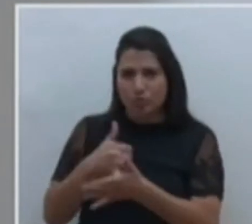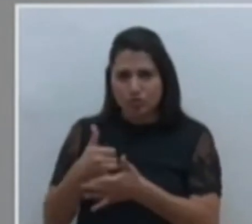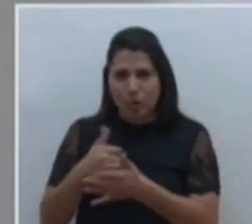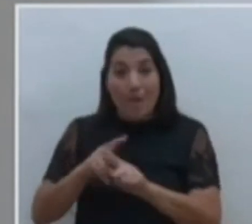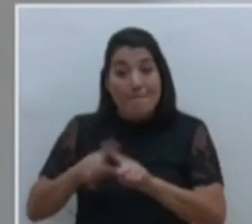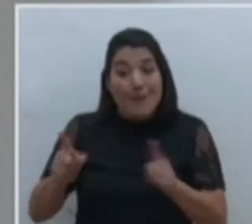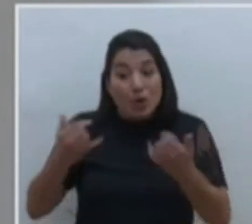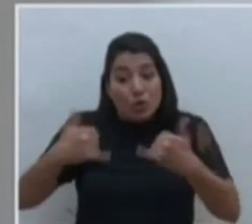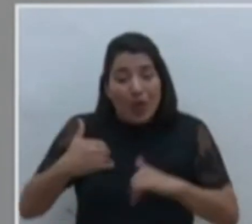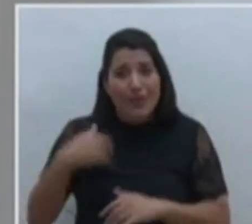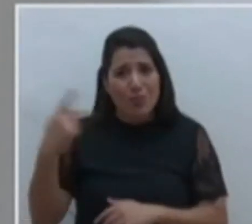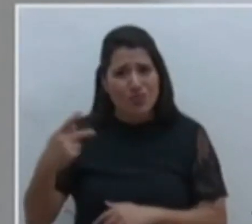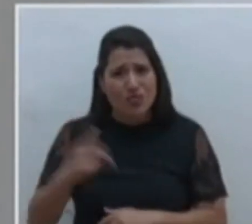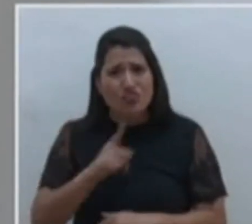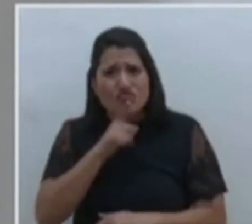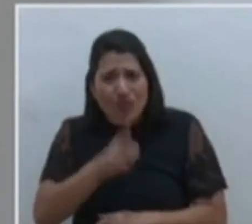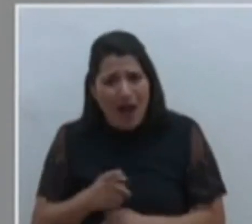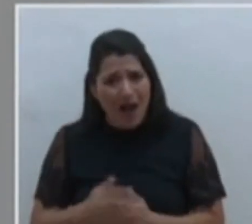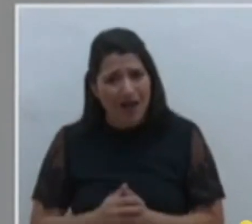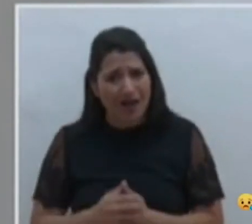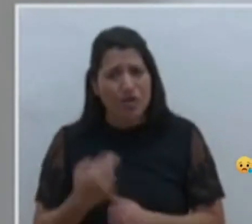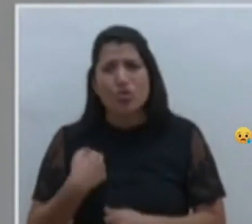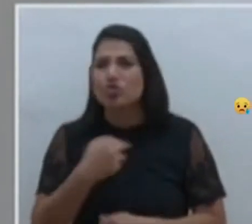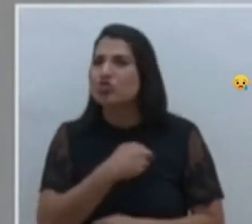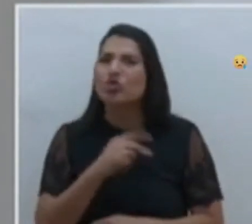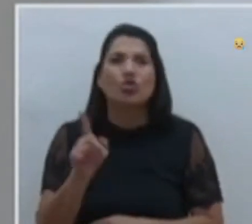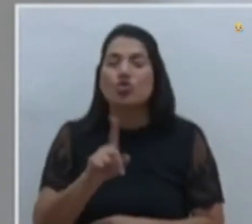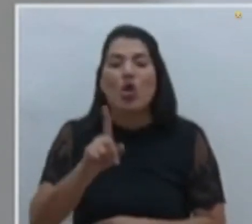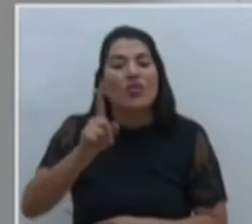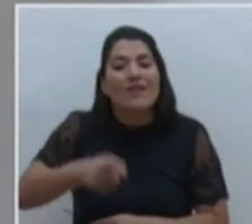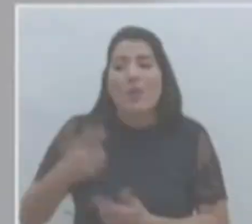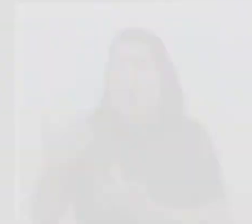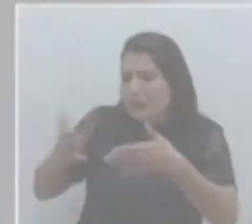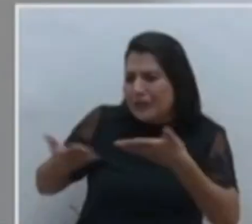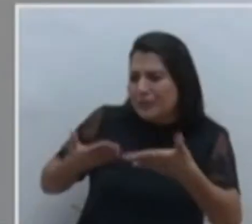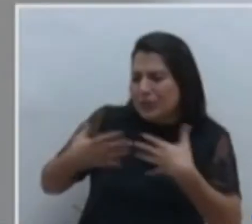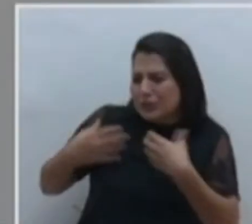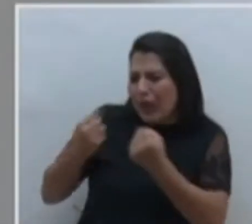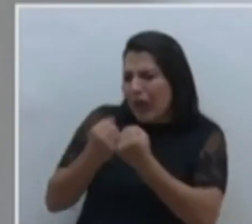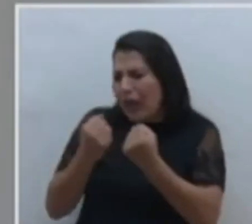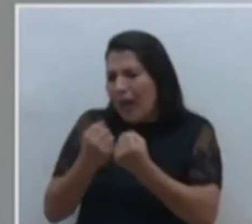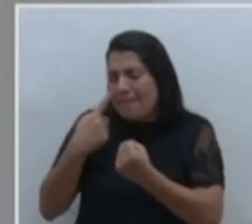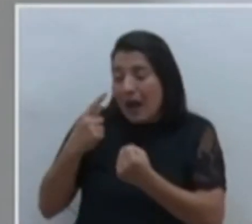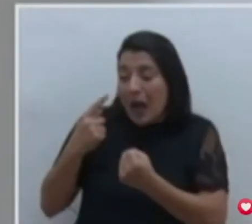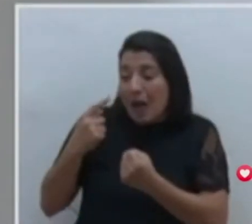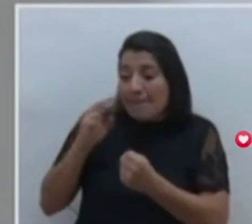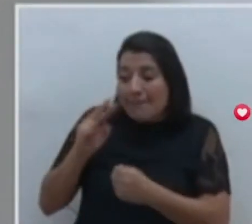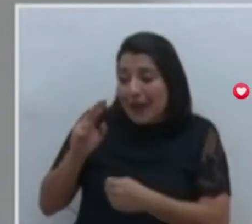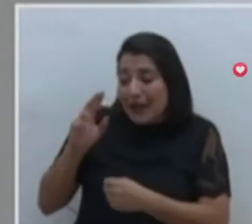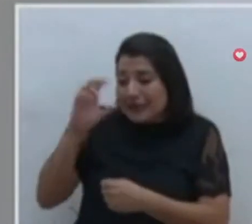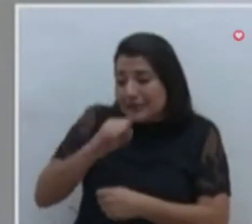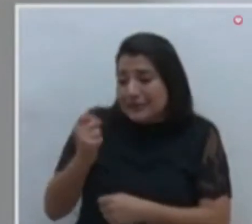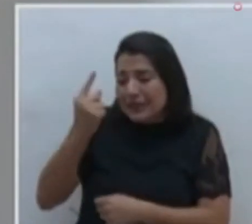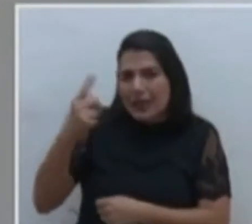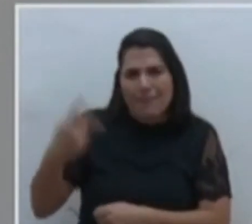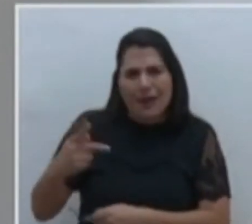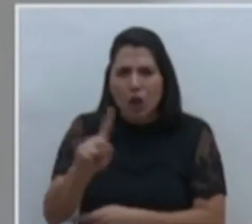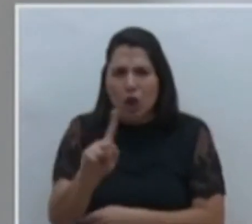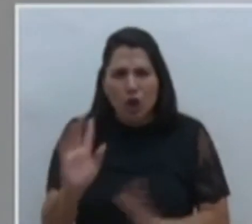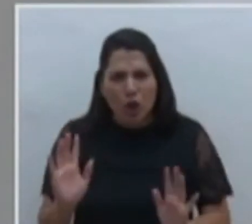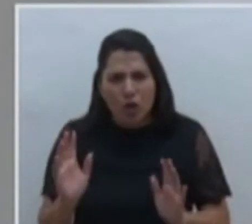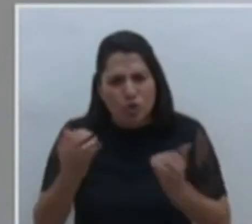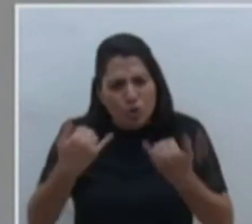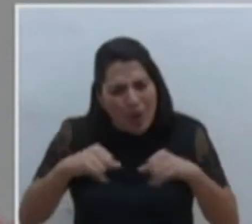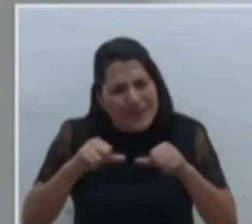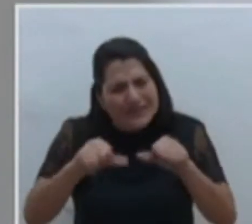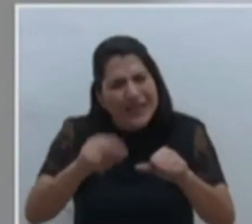real. Y es lo que yo he dicho, no tenemos que tocar el fuego para sentir que nos quemamos. Las reglas de oro siguen siendo las mismas. O sea, si alguien está enfermo,